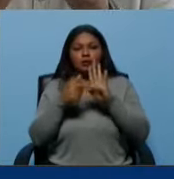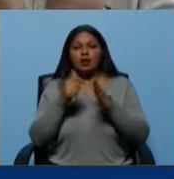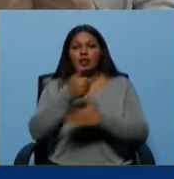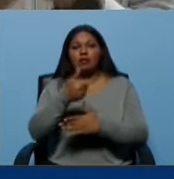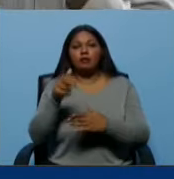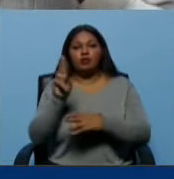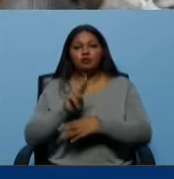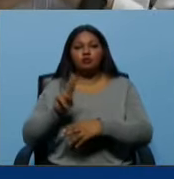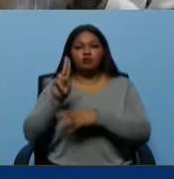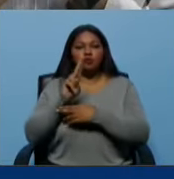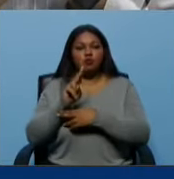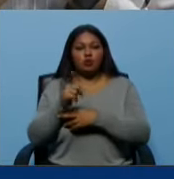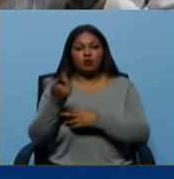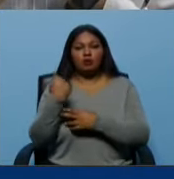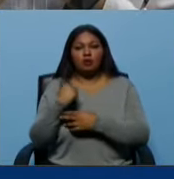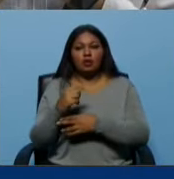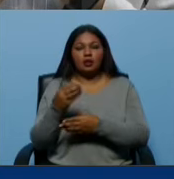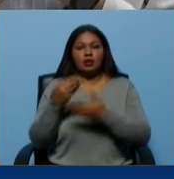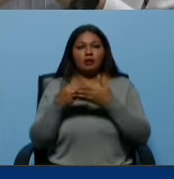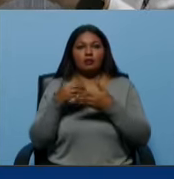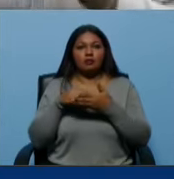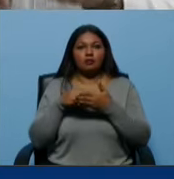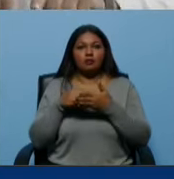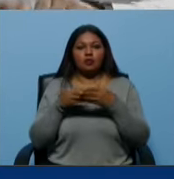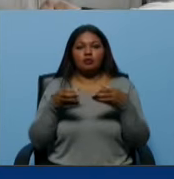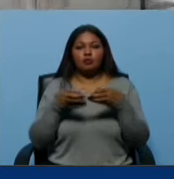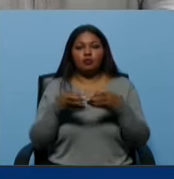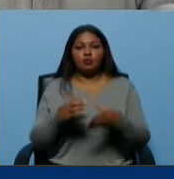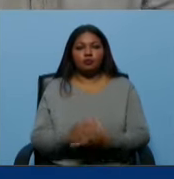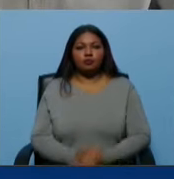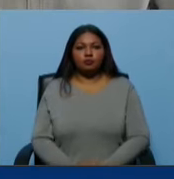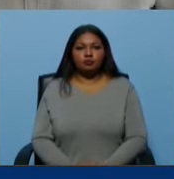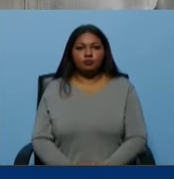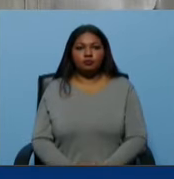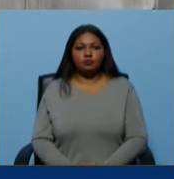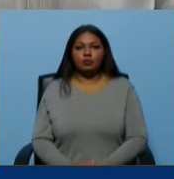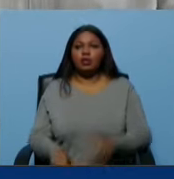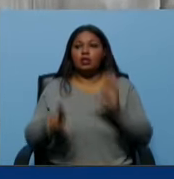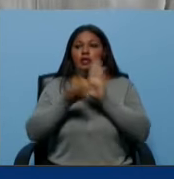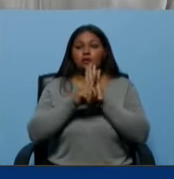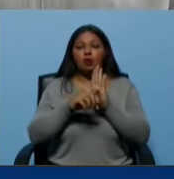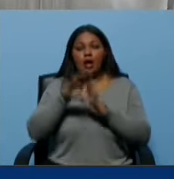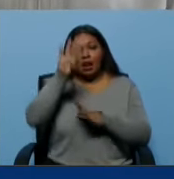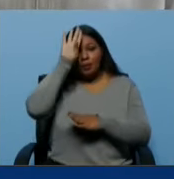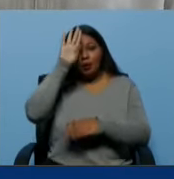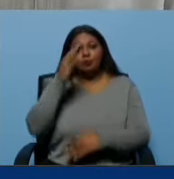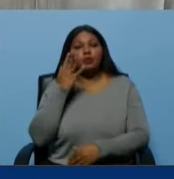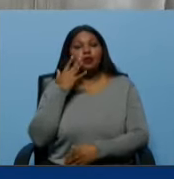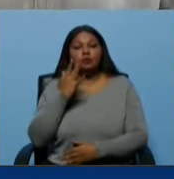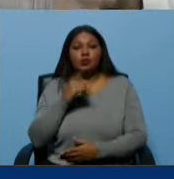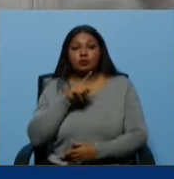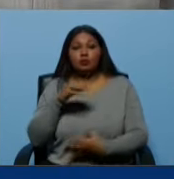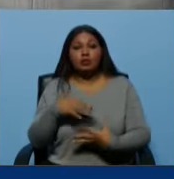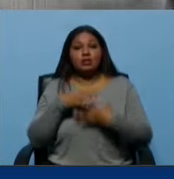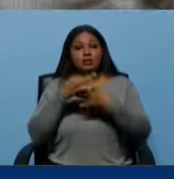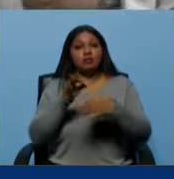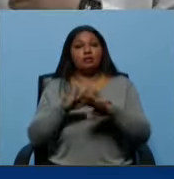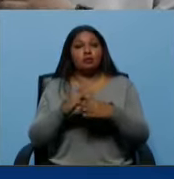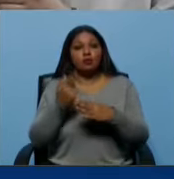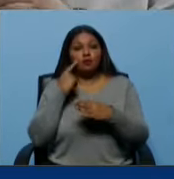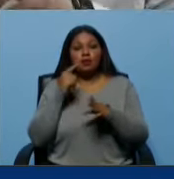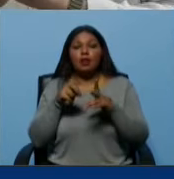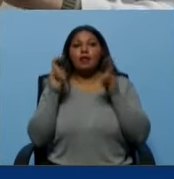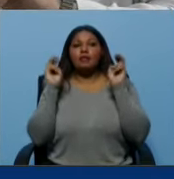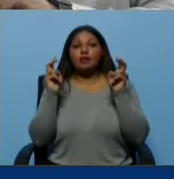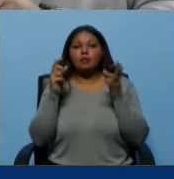usuarios y usuarias que ellos tienen retenidos en sus plataformas, y por ahí va la legislación alemana, por darte un ejemplo, y eso es muy interesante porque con este tema